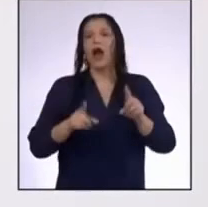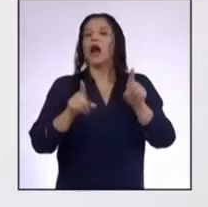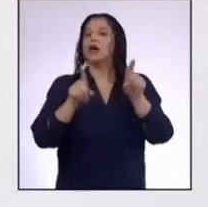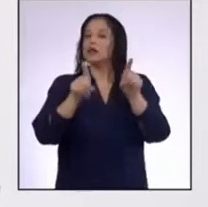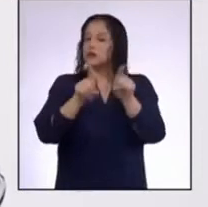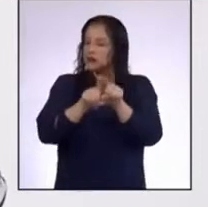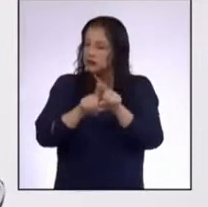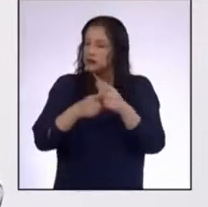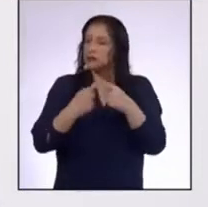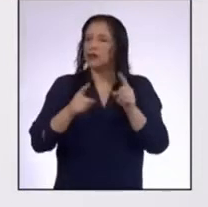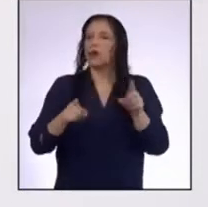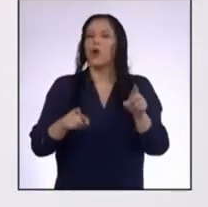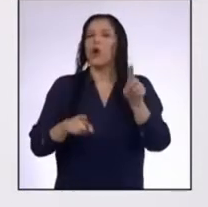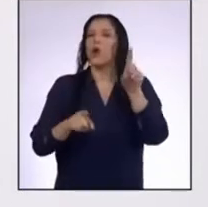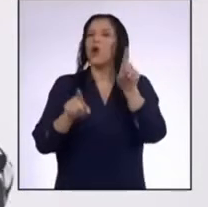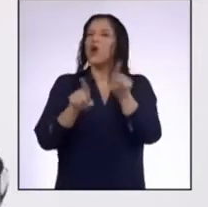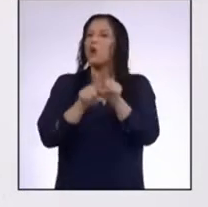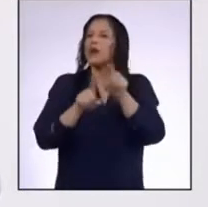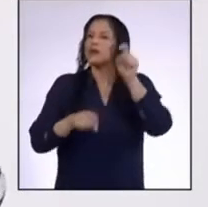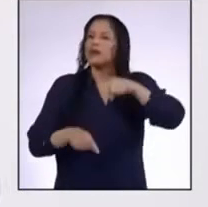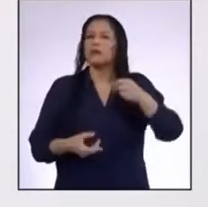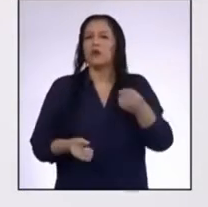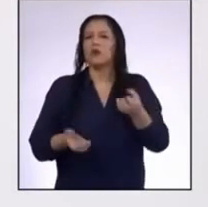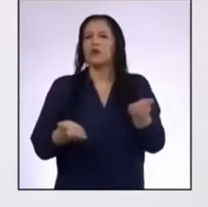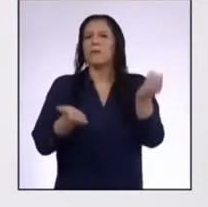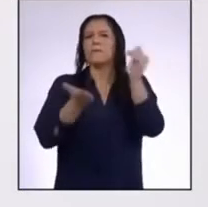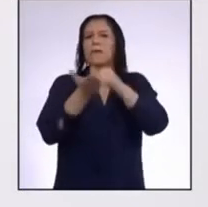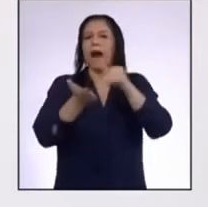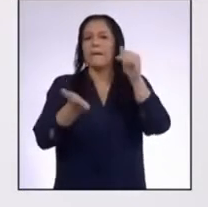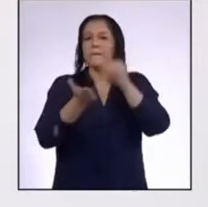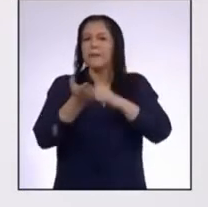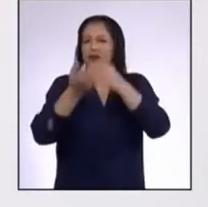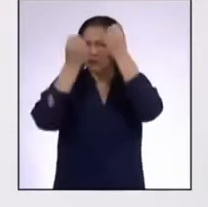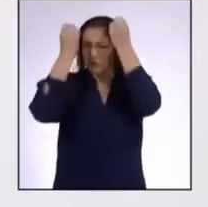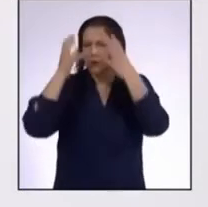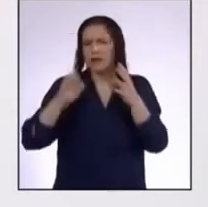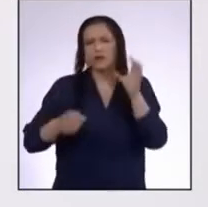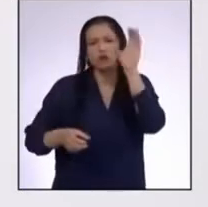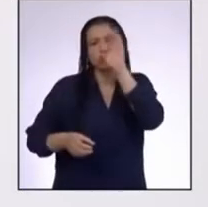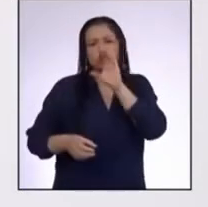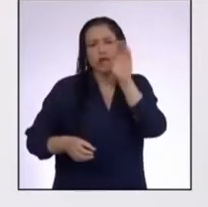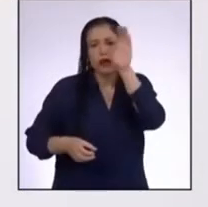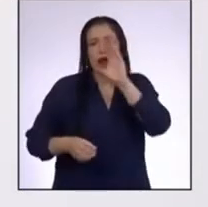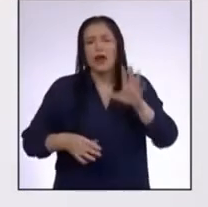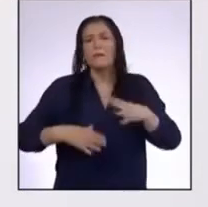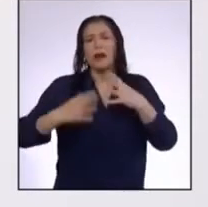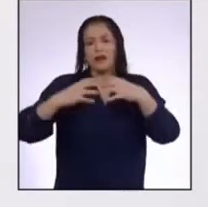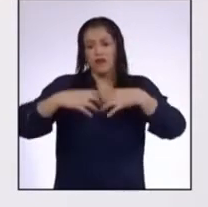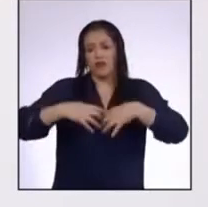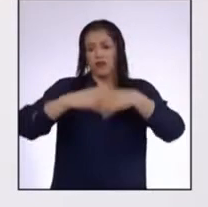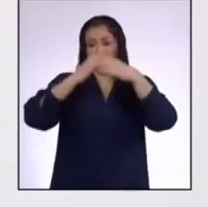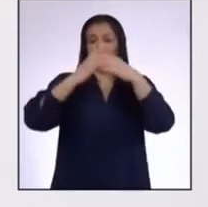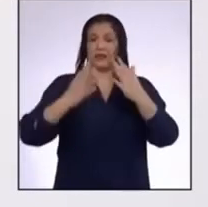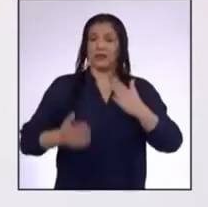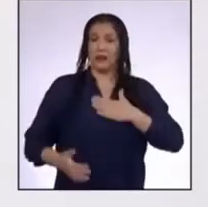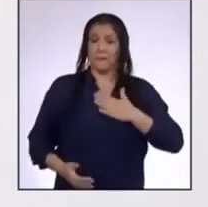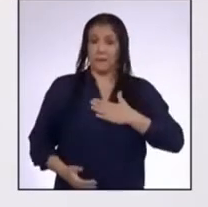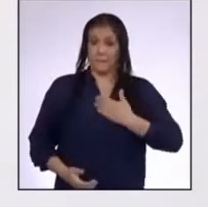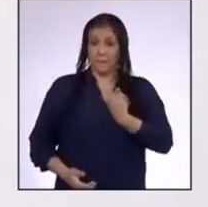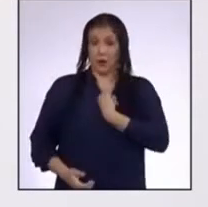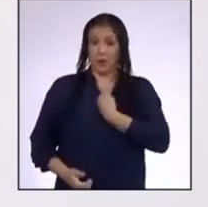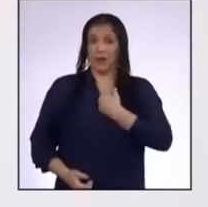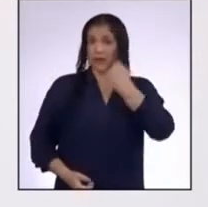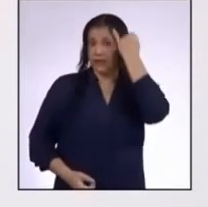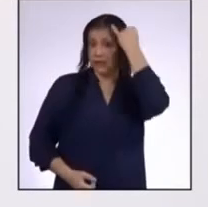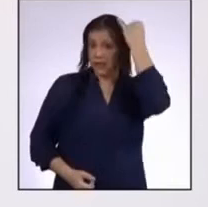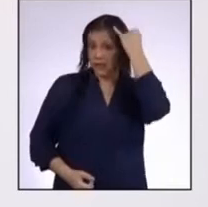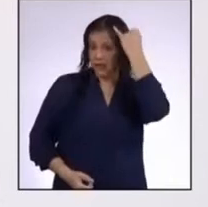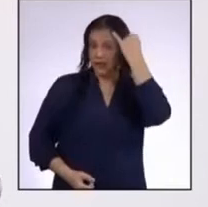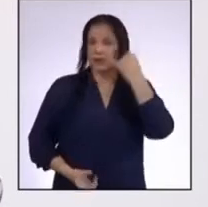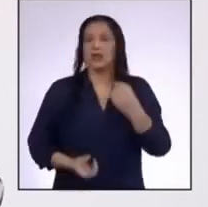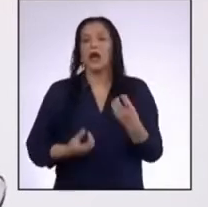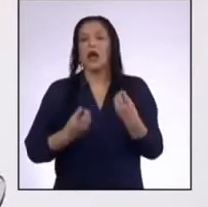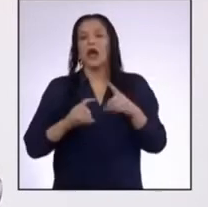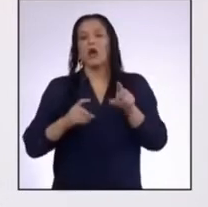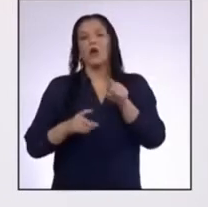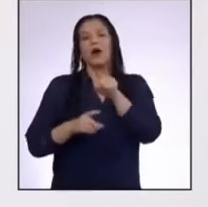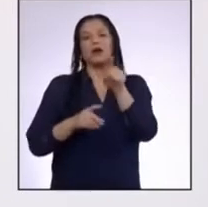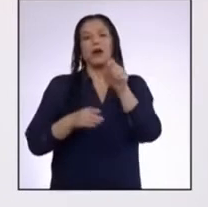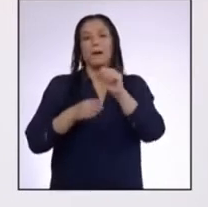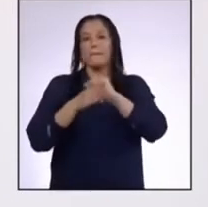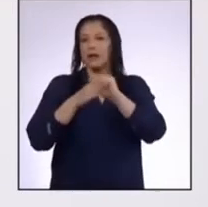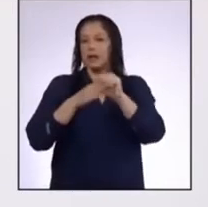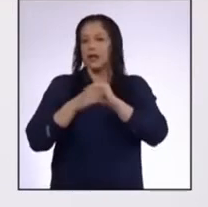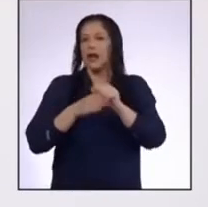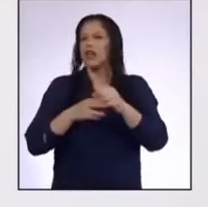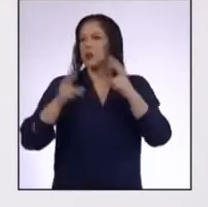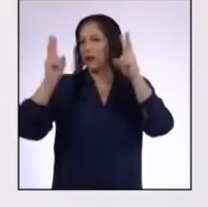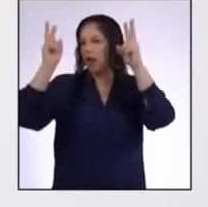igual debemos buscar más información para fortalecer nuestras ideas Cuando hicieron los ensayos